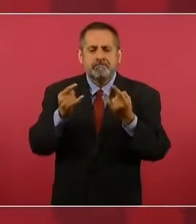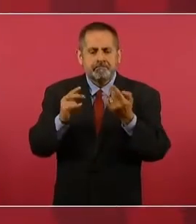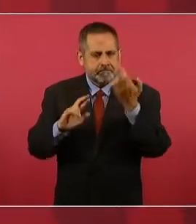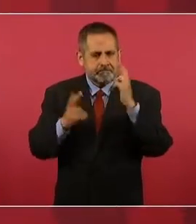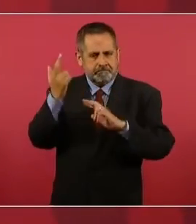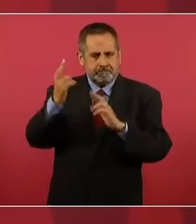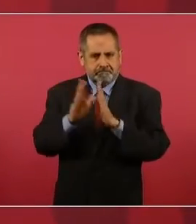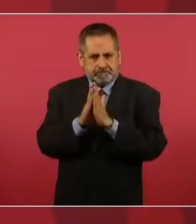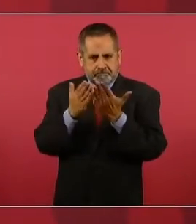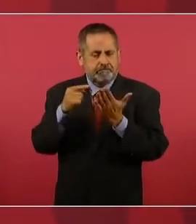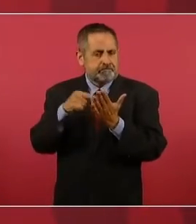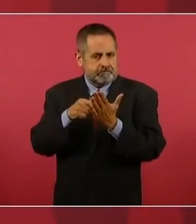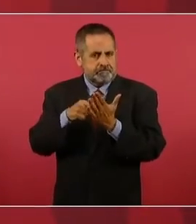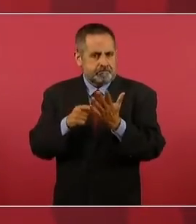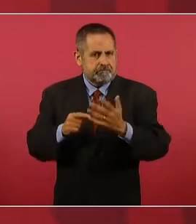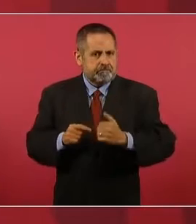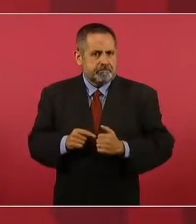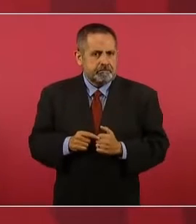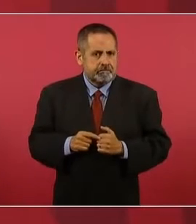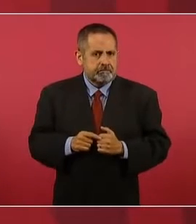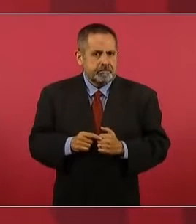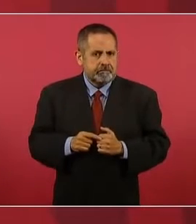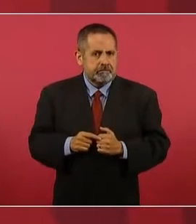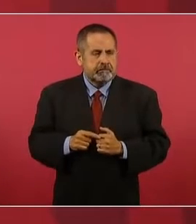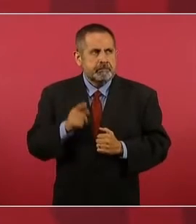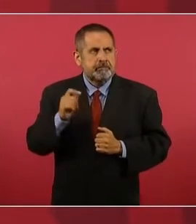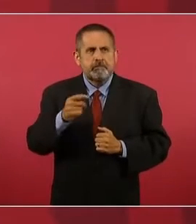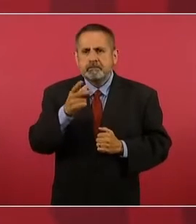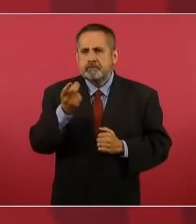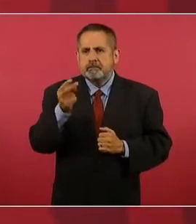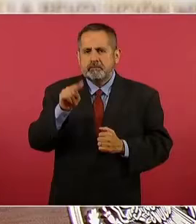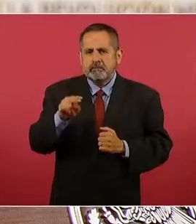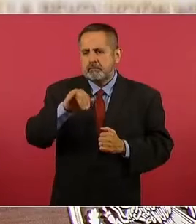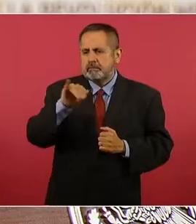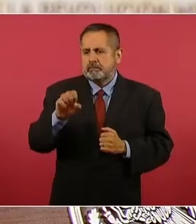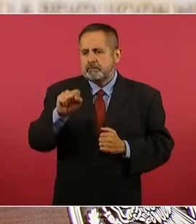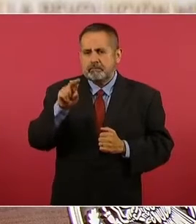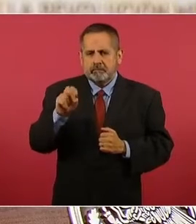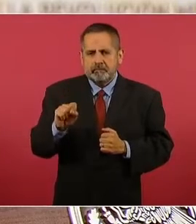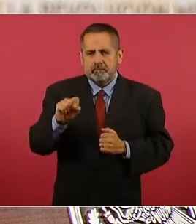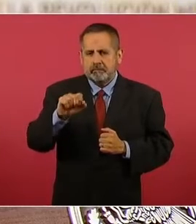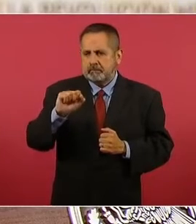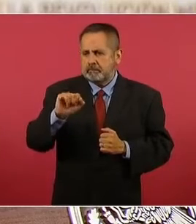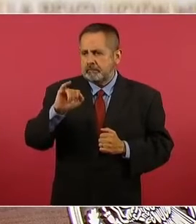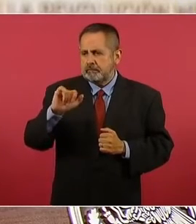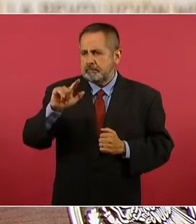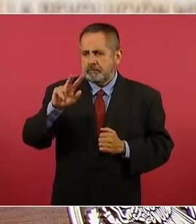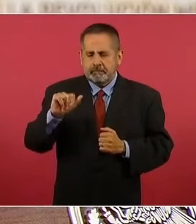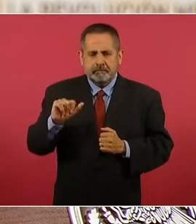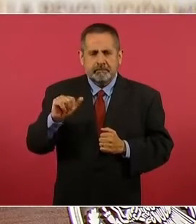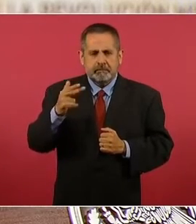revolución de don Jesús Silva Gerson